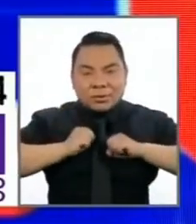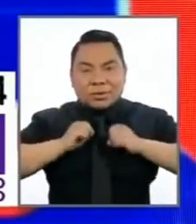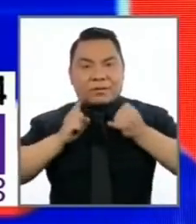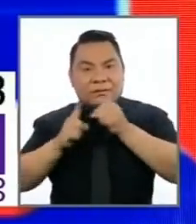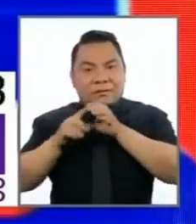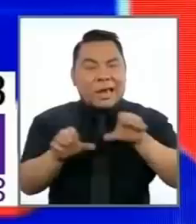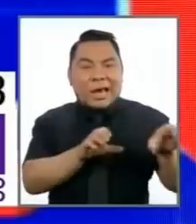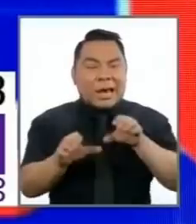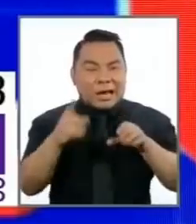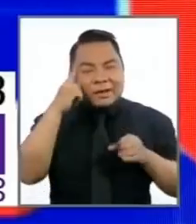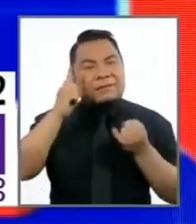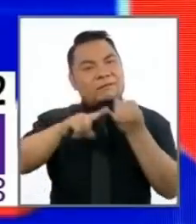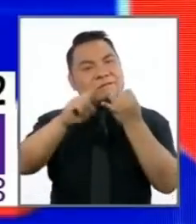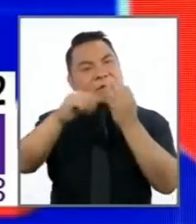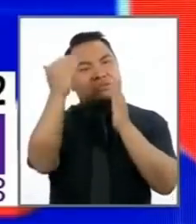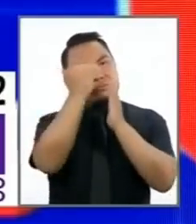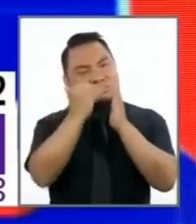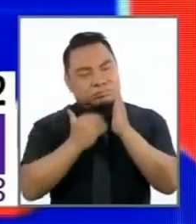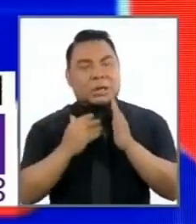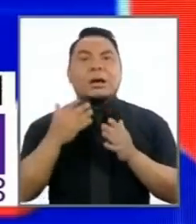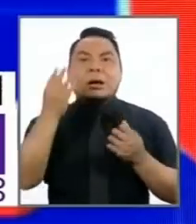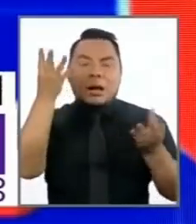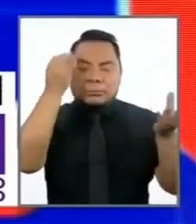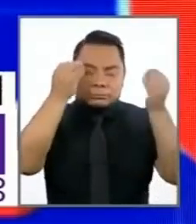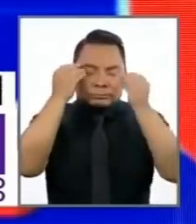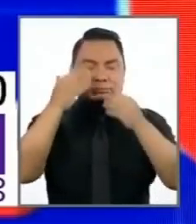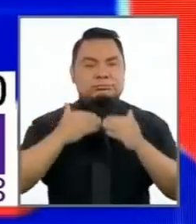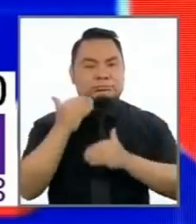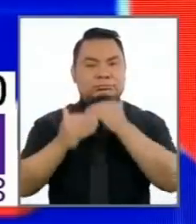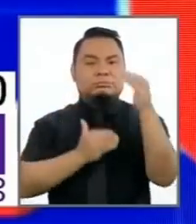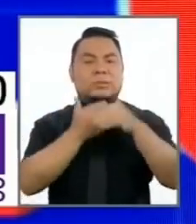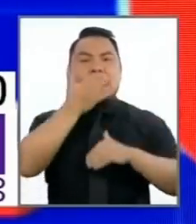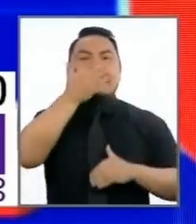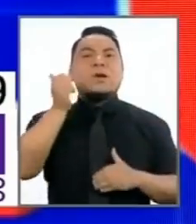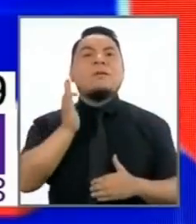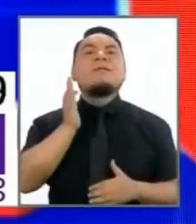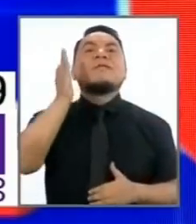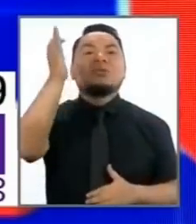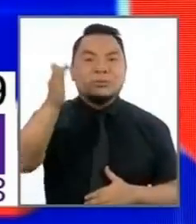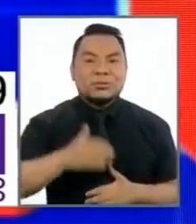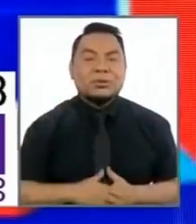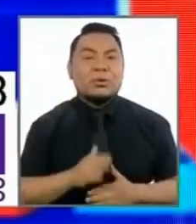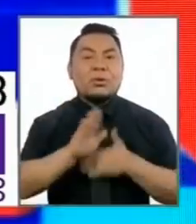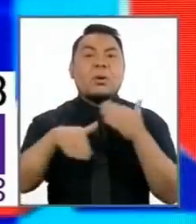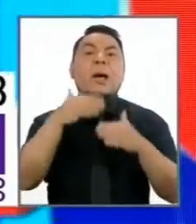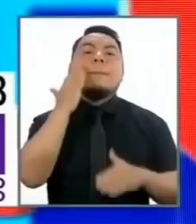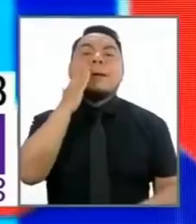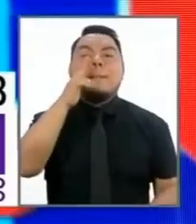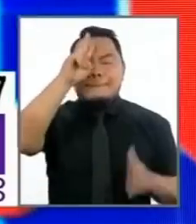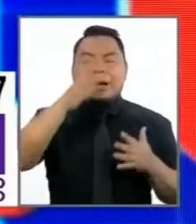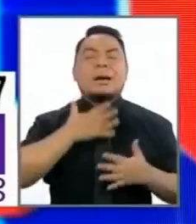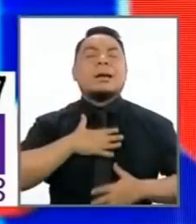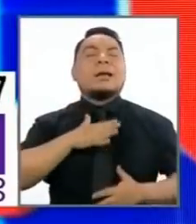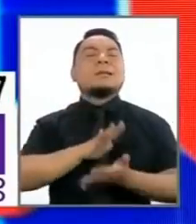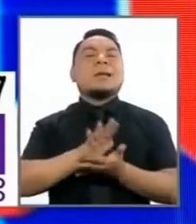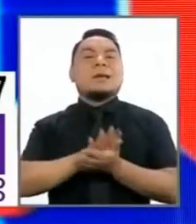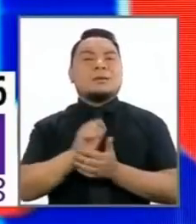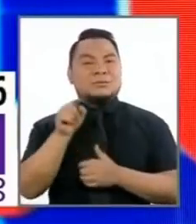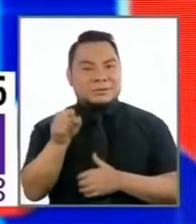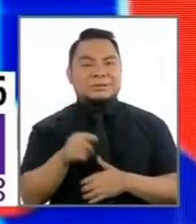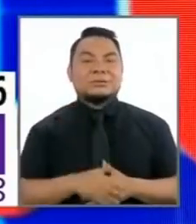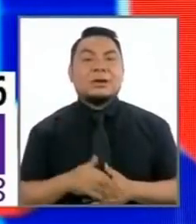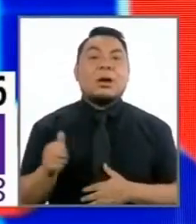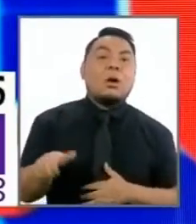serie de actividades extracurriculares y así pueden hacer cosas productivas y tener un mejor futuro. Todas las madres peruanas van a estar tranquilas con eso.